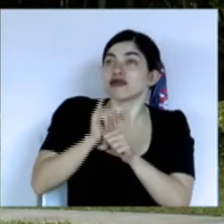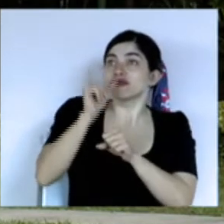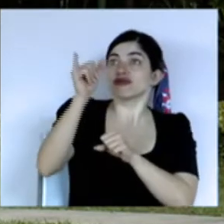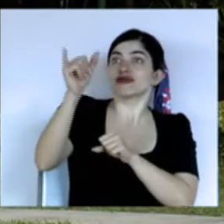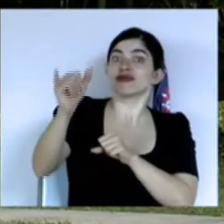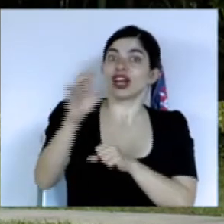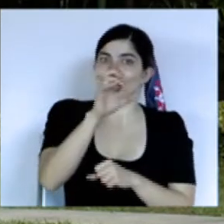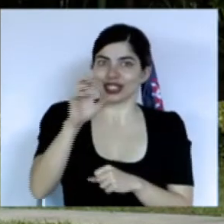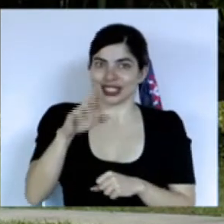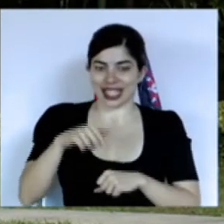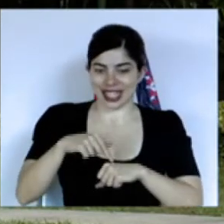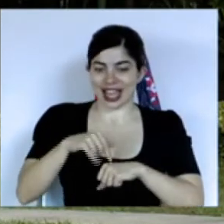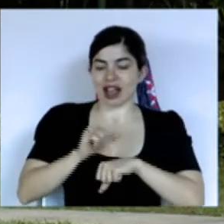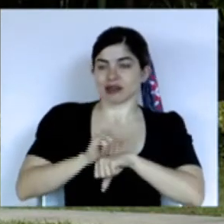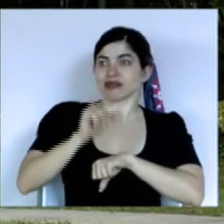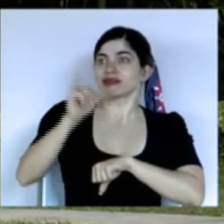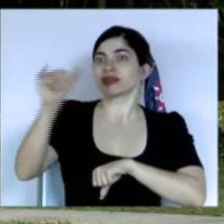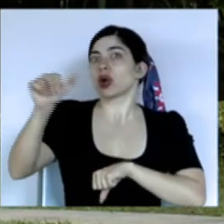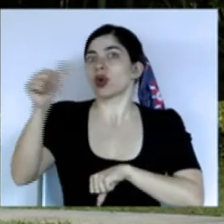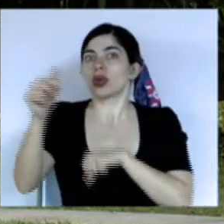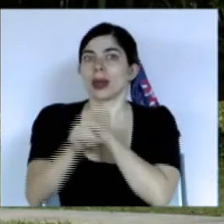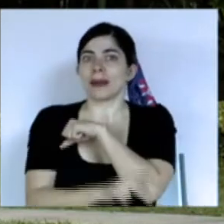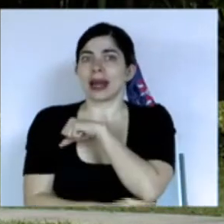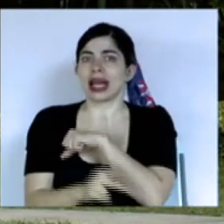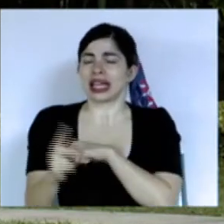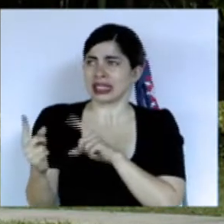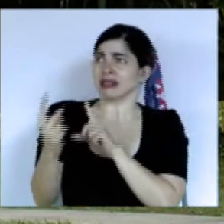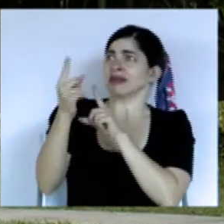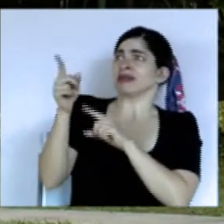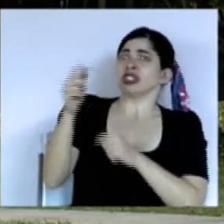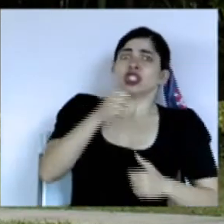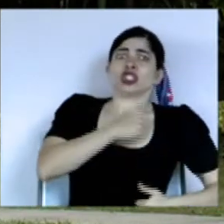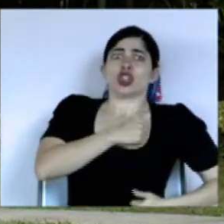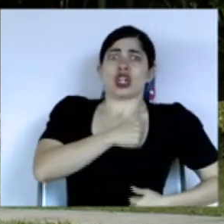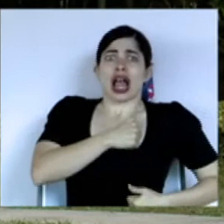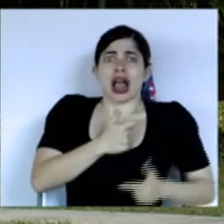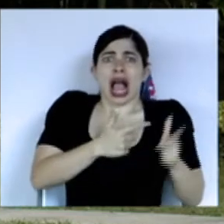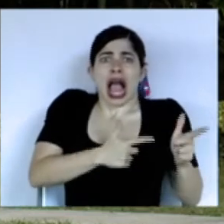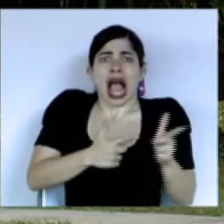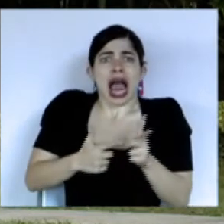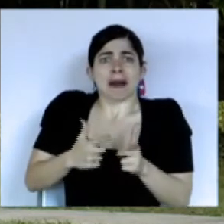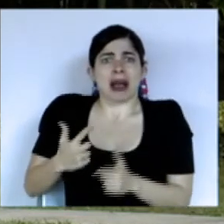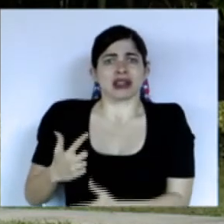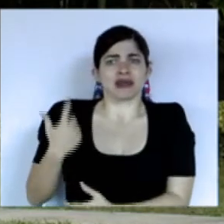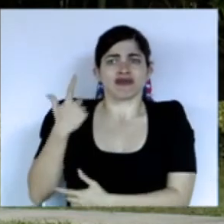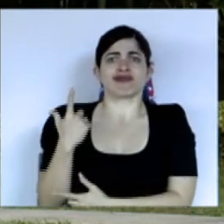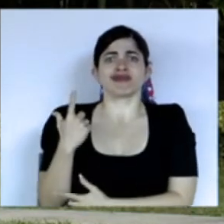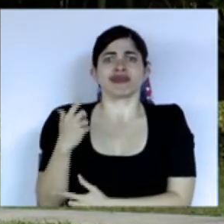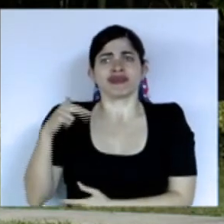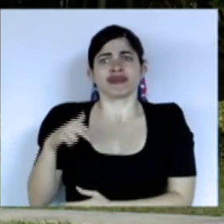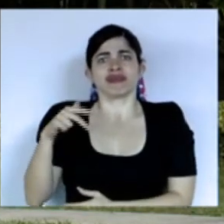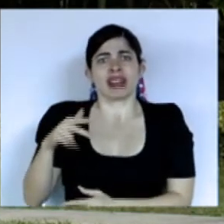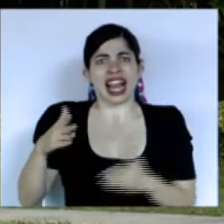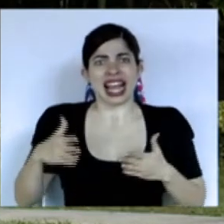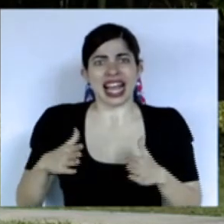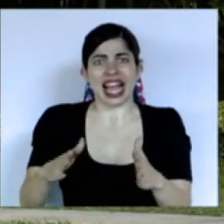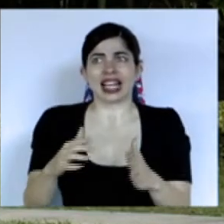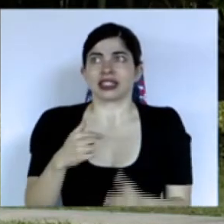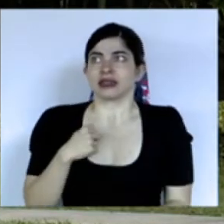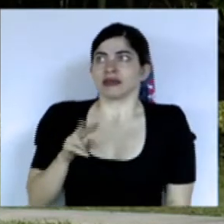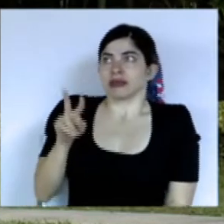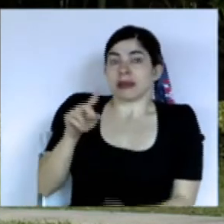Rica y ver a un soldado armado en la calle el sentimiento de